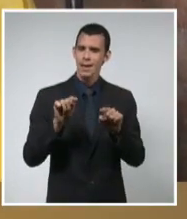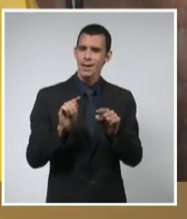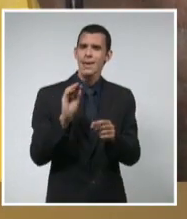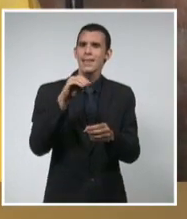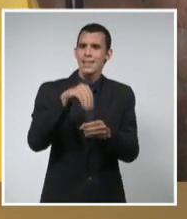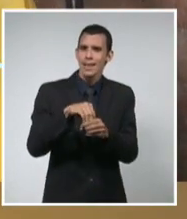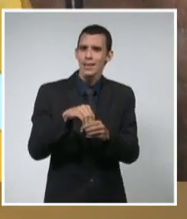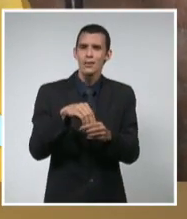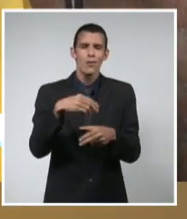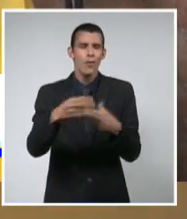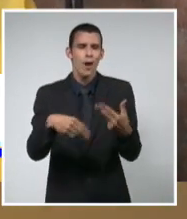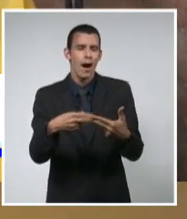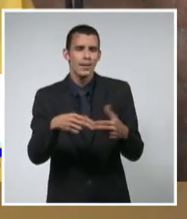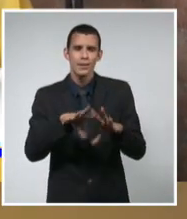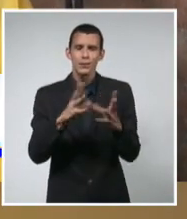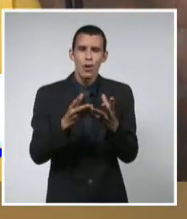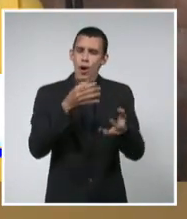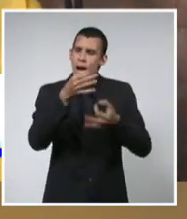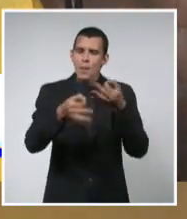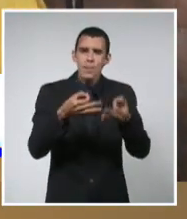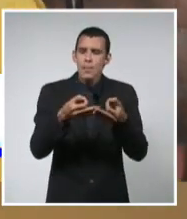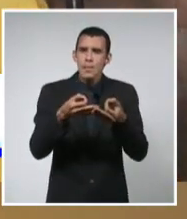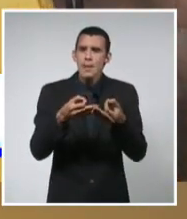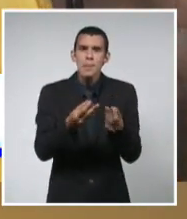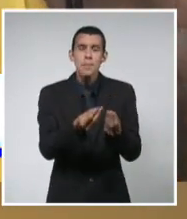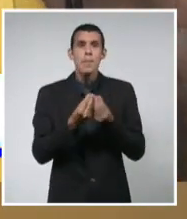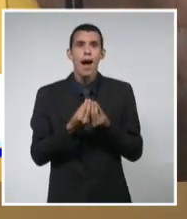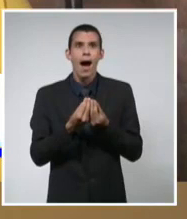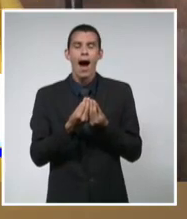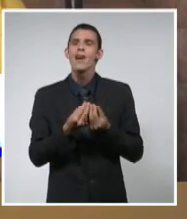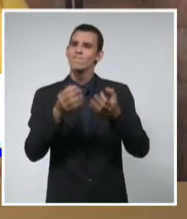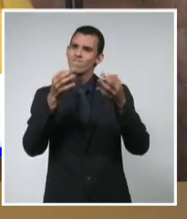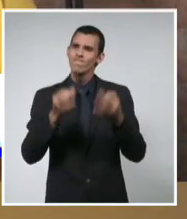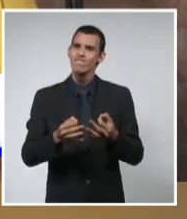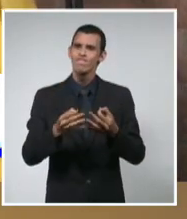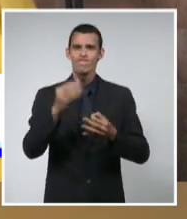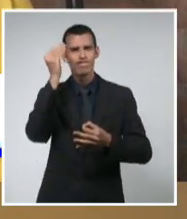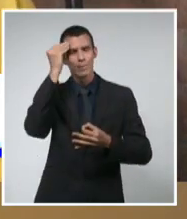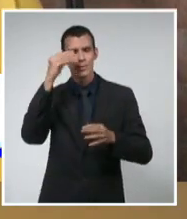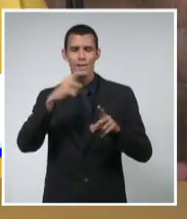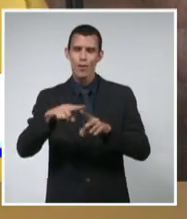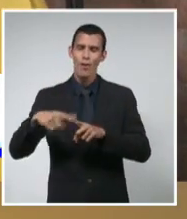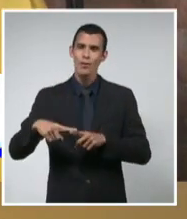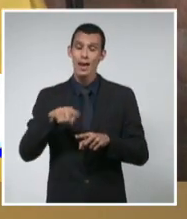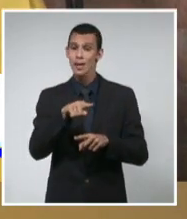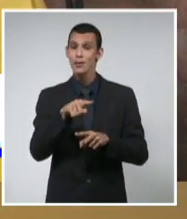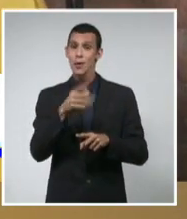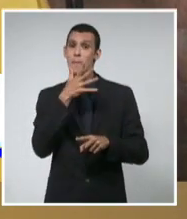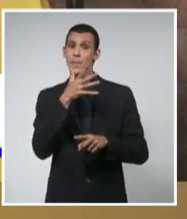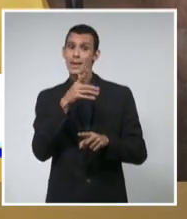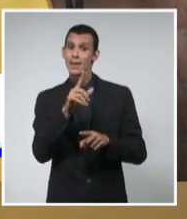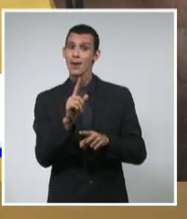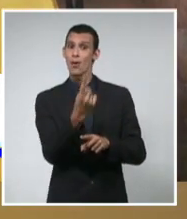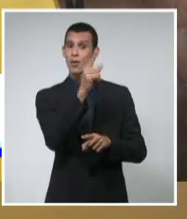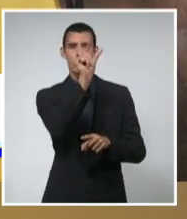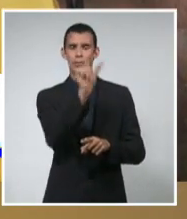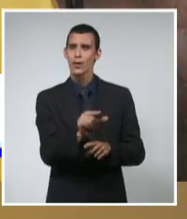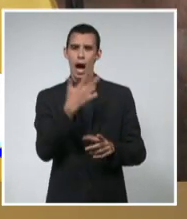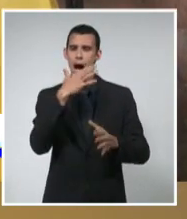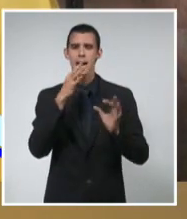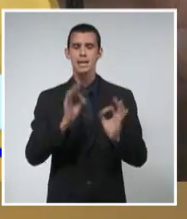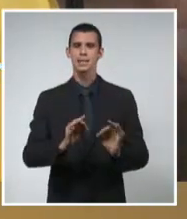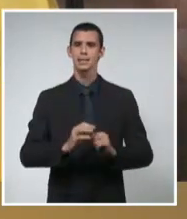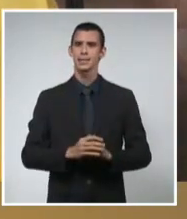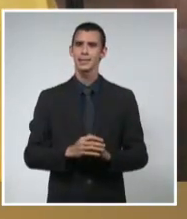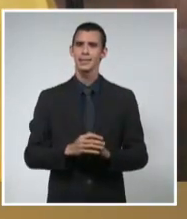estuvieras a través de la verdad. Ese don inigualable porque era un don que tenía, que la naturaleza le premió con